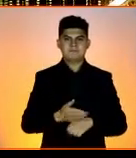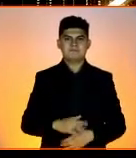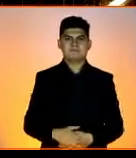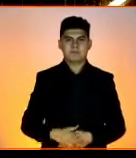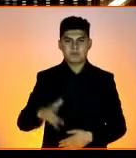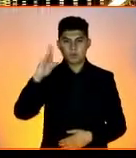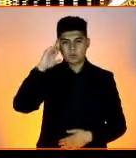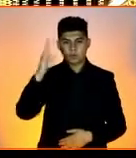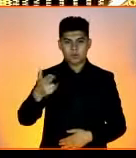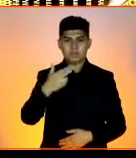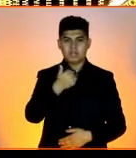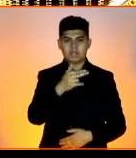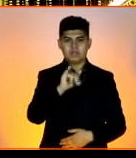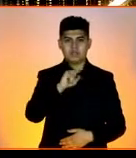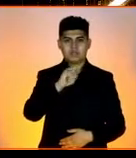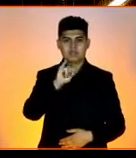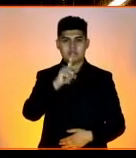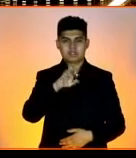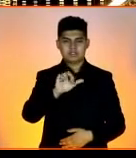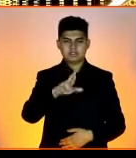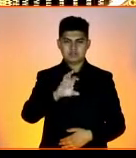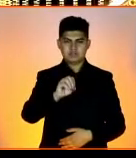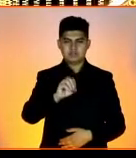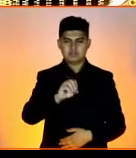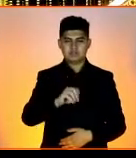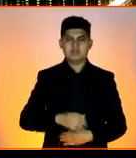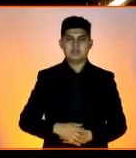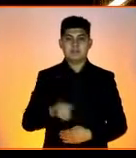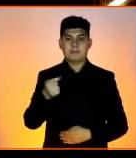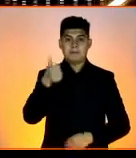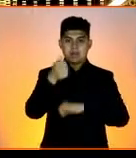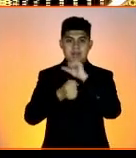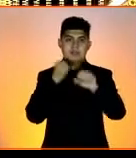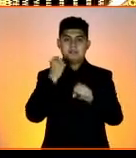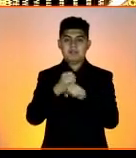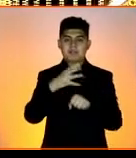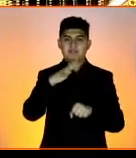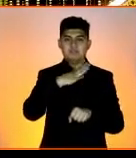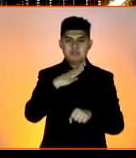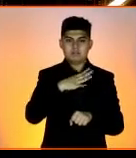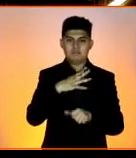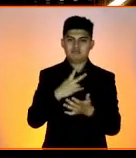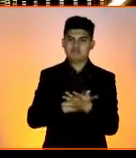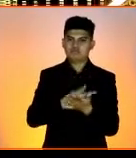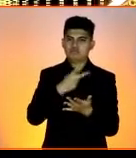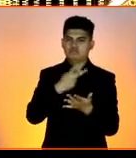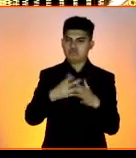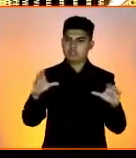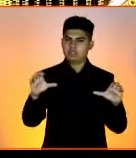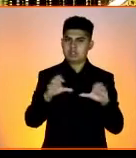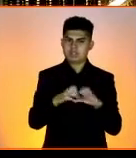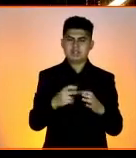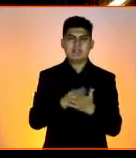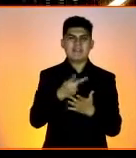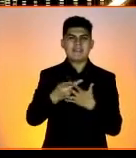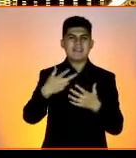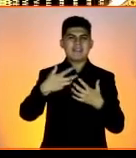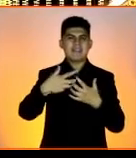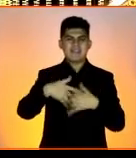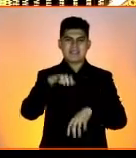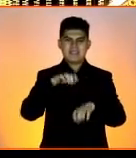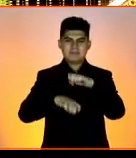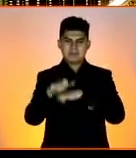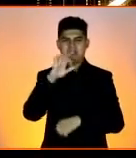Hola, soy Antonio Castro, de Tey Latina, y este es el primer año que obtenemos el certificado de Empresa Socialmente Responsable.